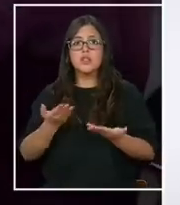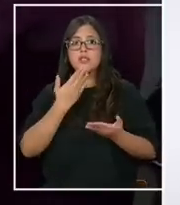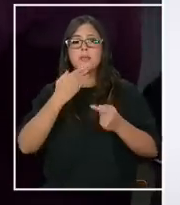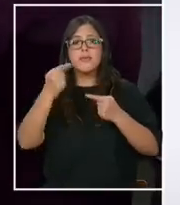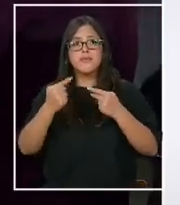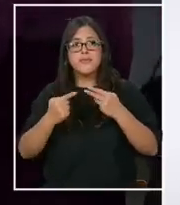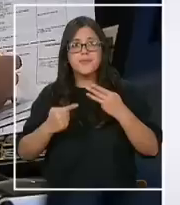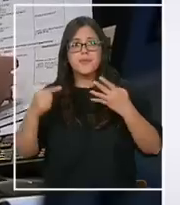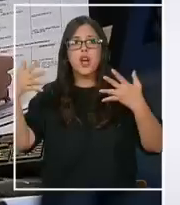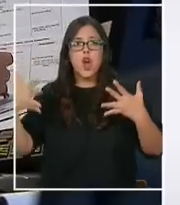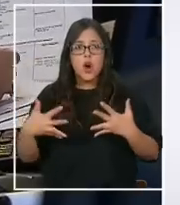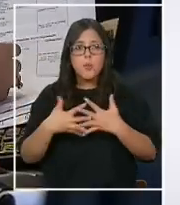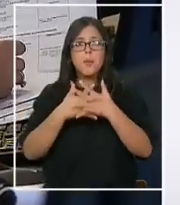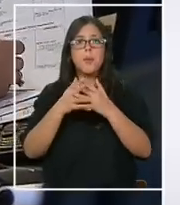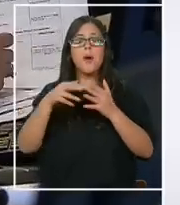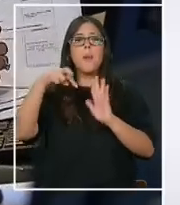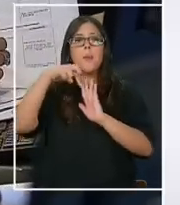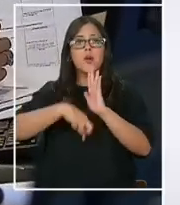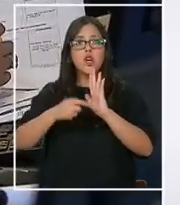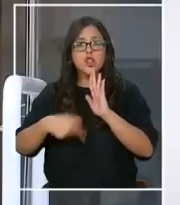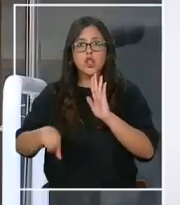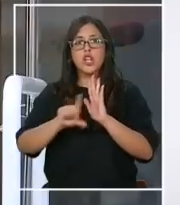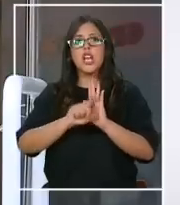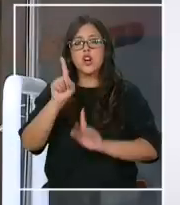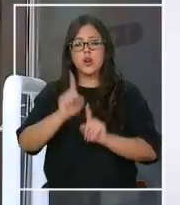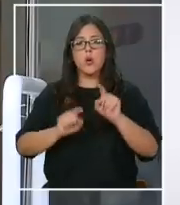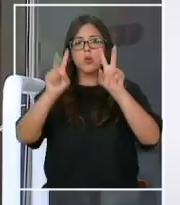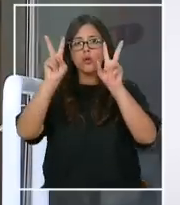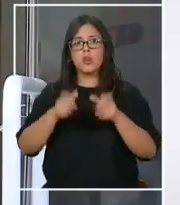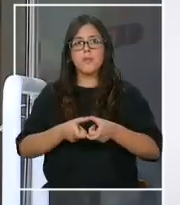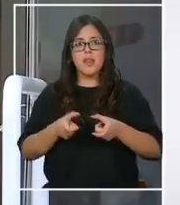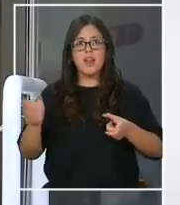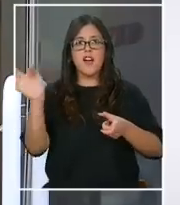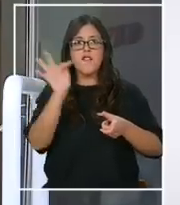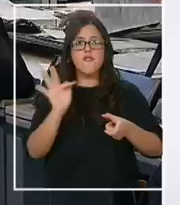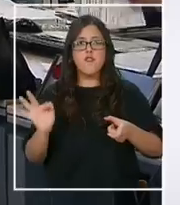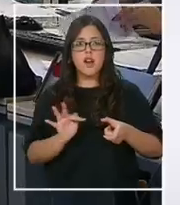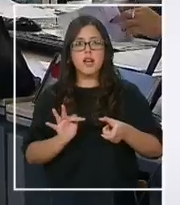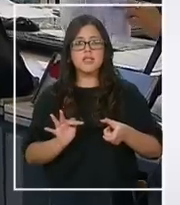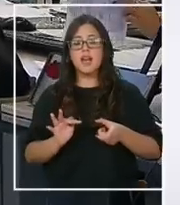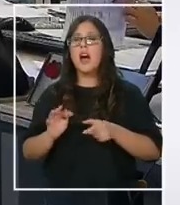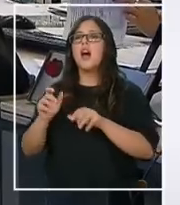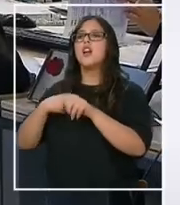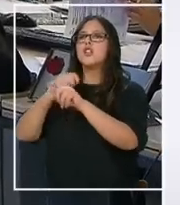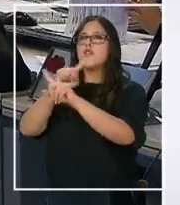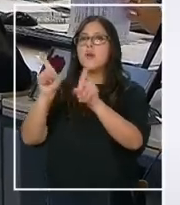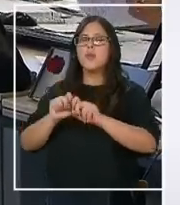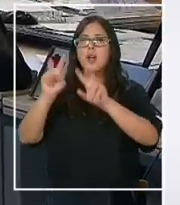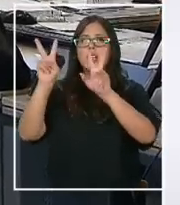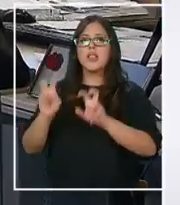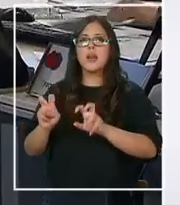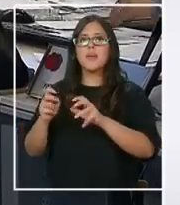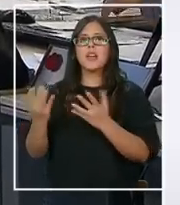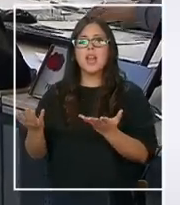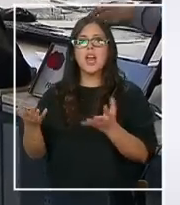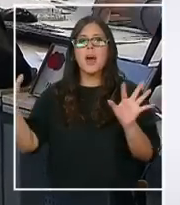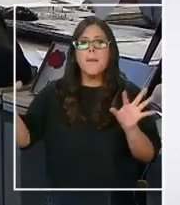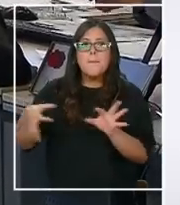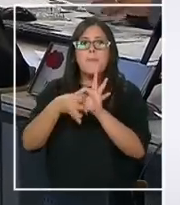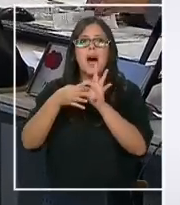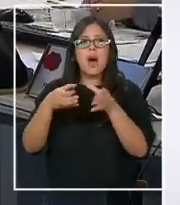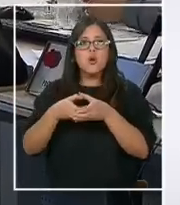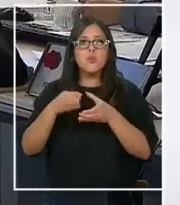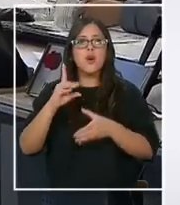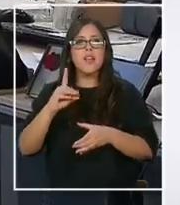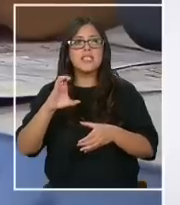complementarios en el proyecto de ley que abordan ciertos aspectos respecto de FONASA. Ya, quiero preguntarle por el famoso pololeo con la democracia cristiana,